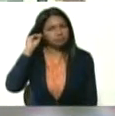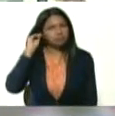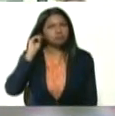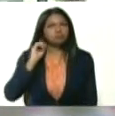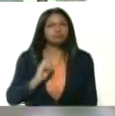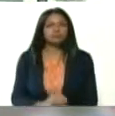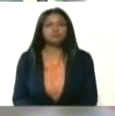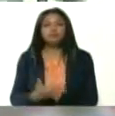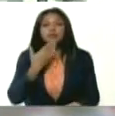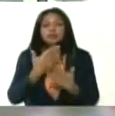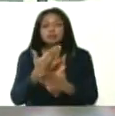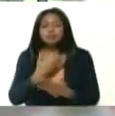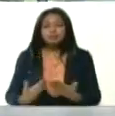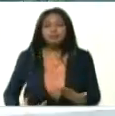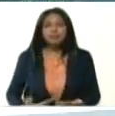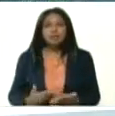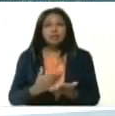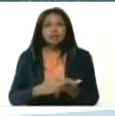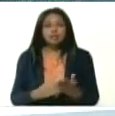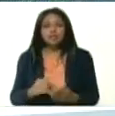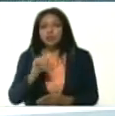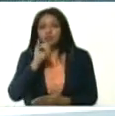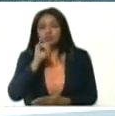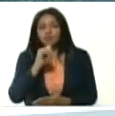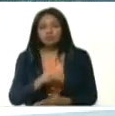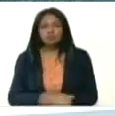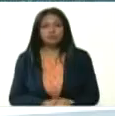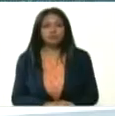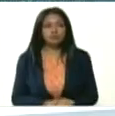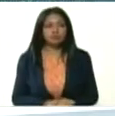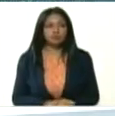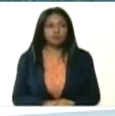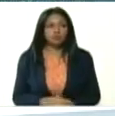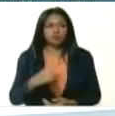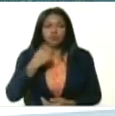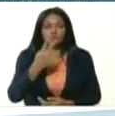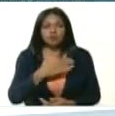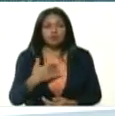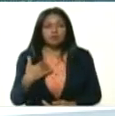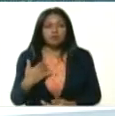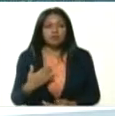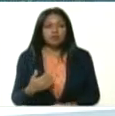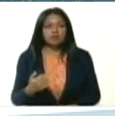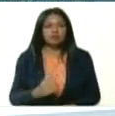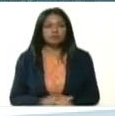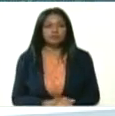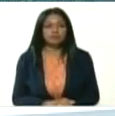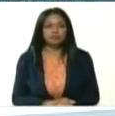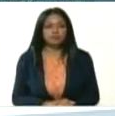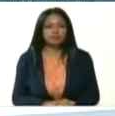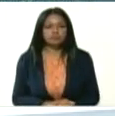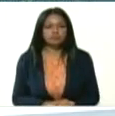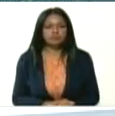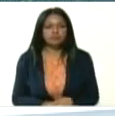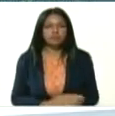Gracias, presidente. Bueno, antes de pasar al reporte y en su voz, queríamos solidarizarnos con el director de la Organización